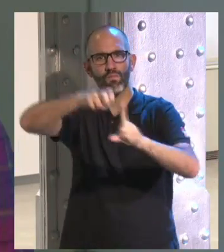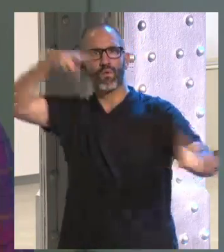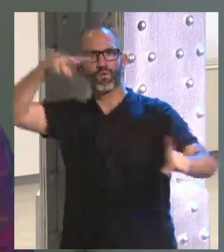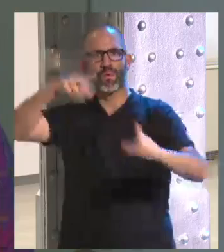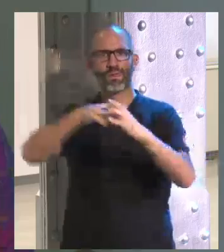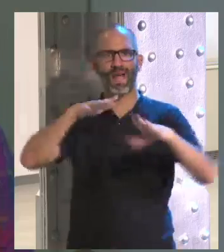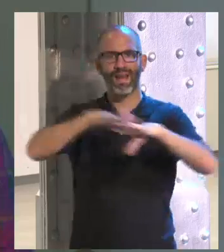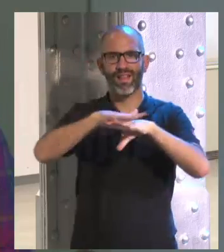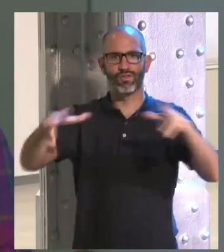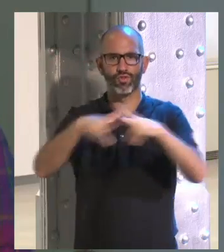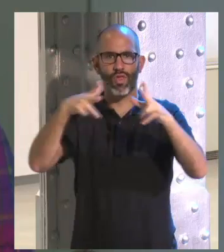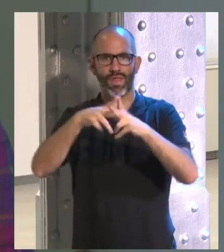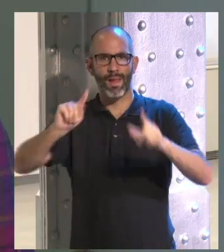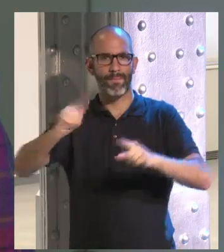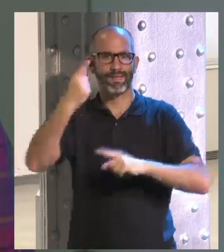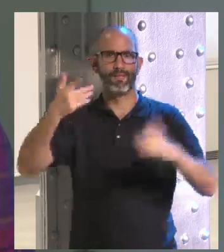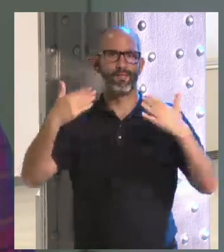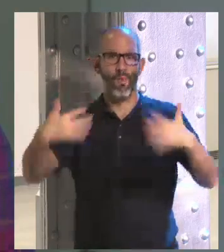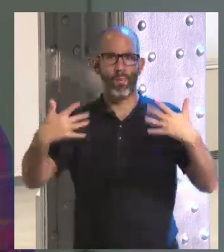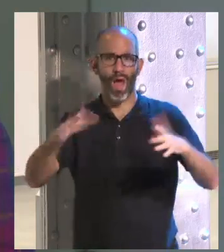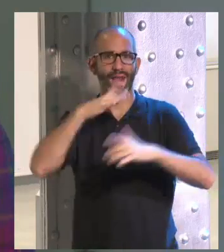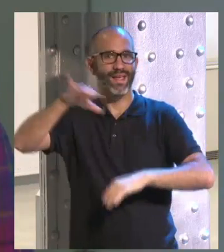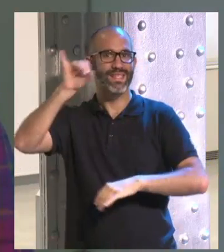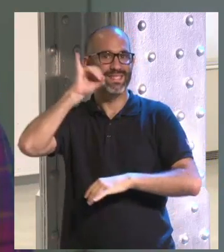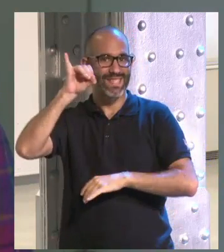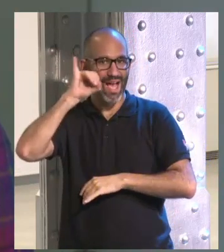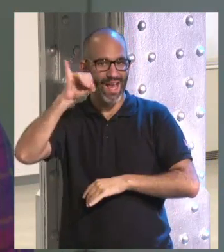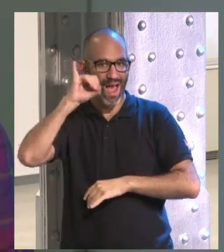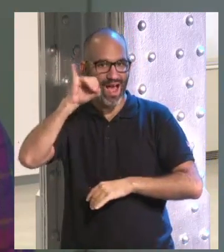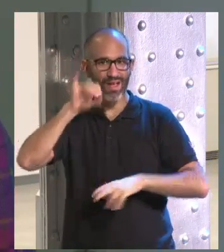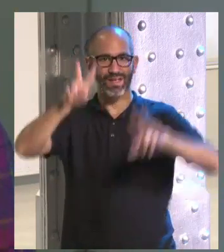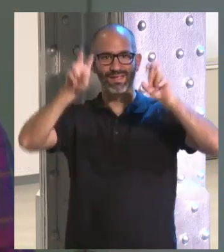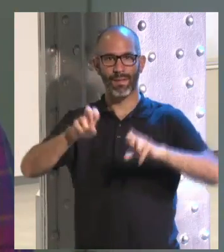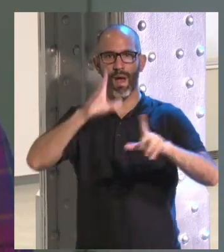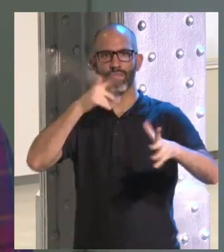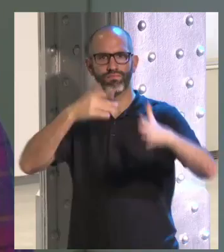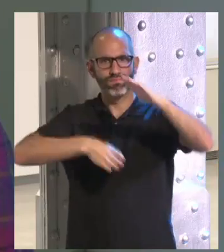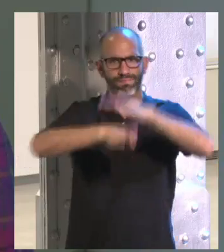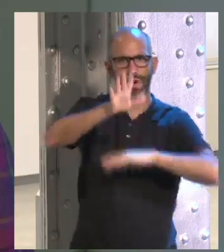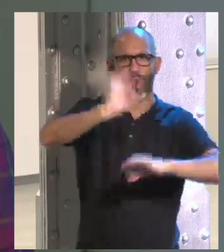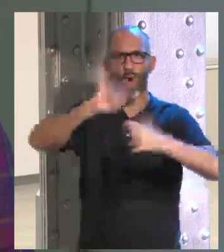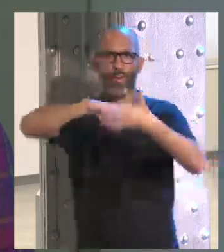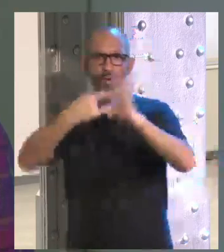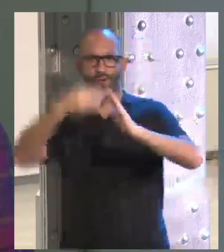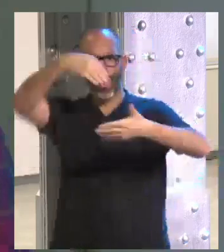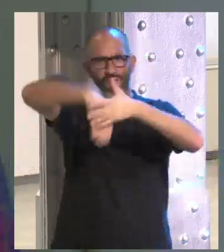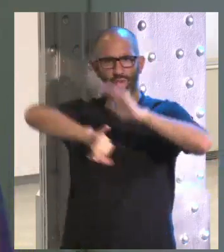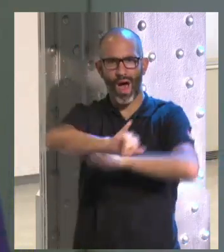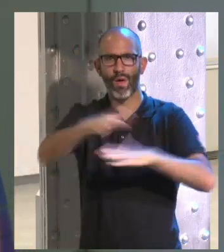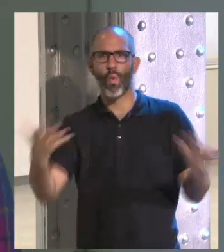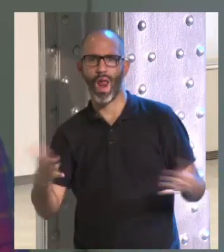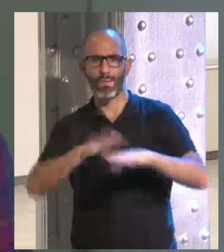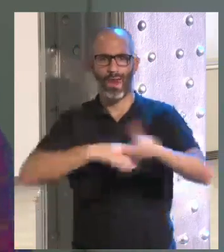una de las redes sociales más populares entre los jóvenes, Instagram, desde la perspectiva regulatoria o a través de proyectos y actuaciones